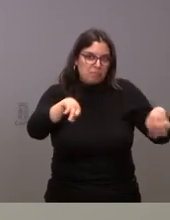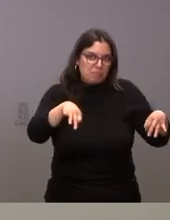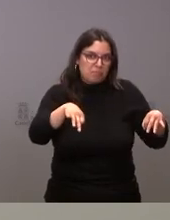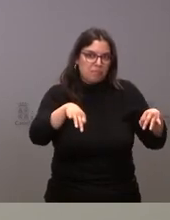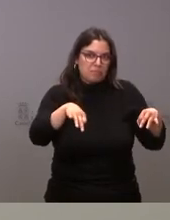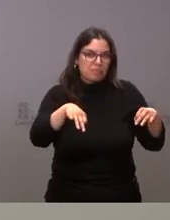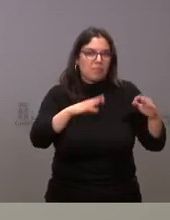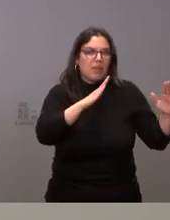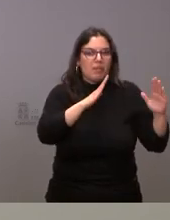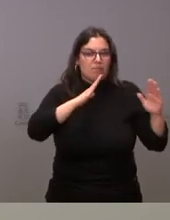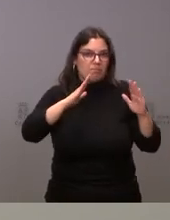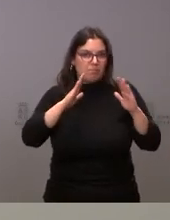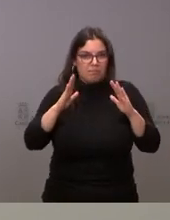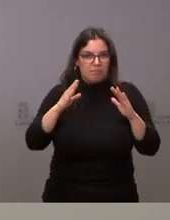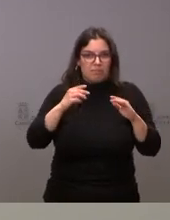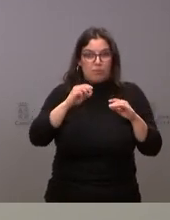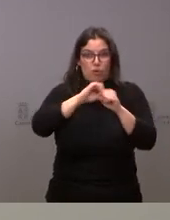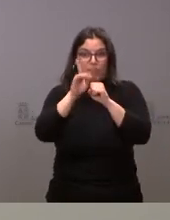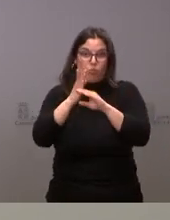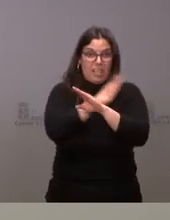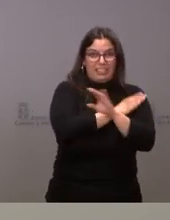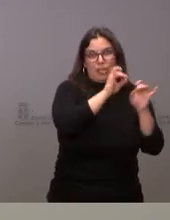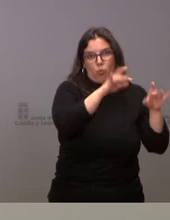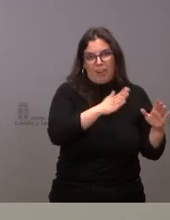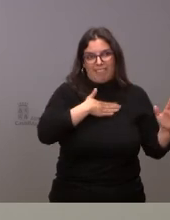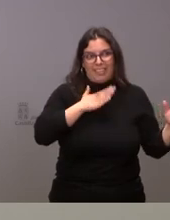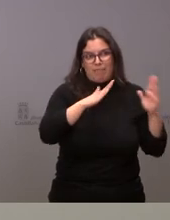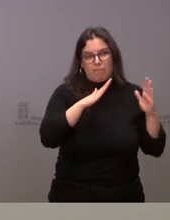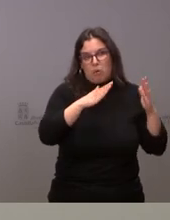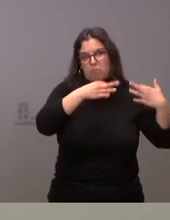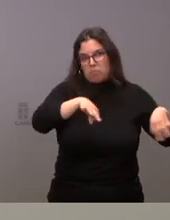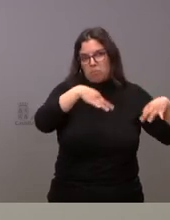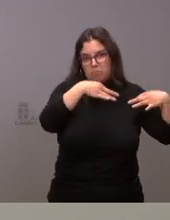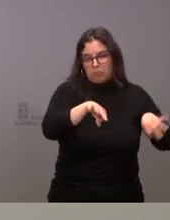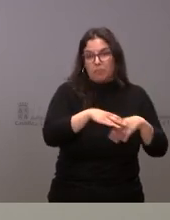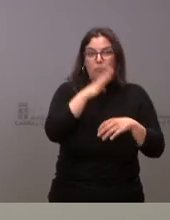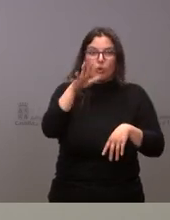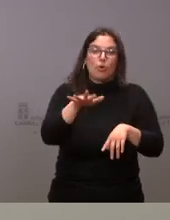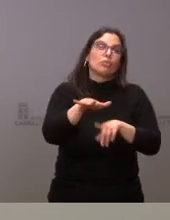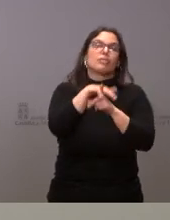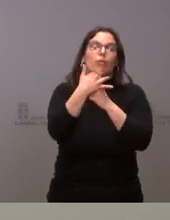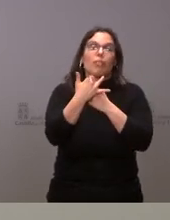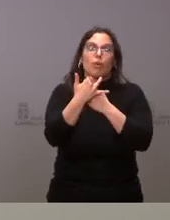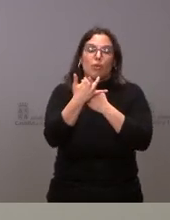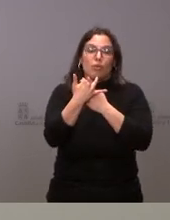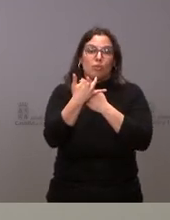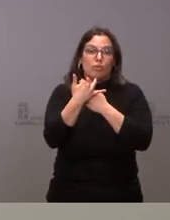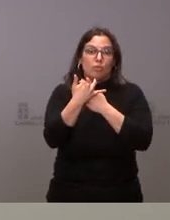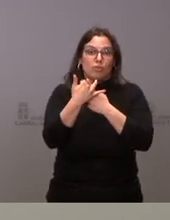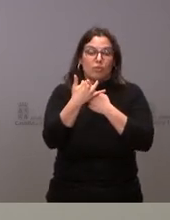estacionalmente propio de los años previos a la pandemia porque lógicamente con el nivel de situación de la